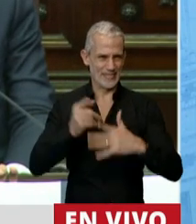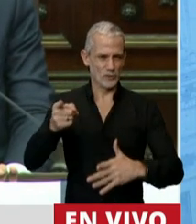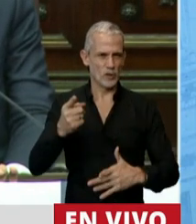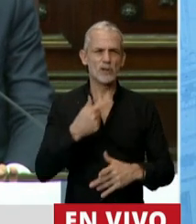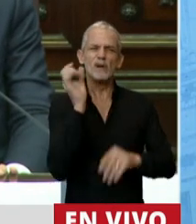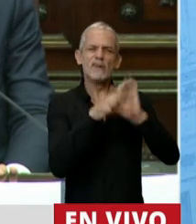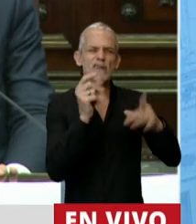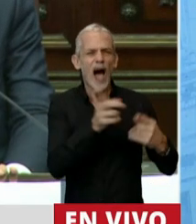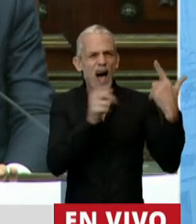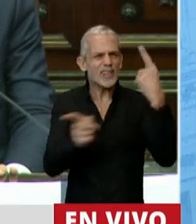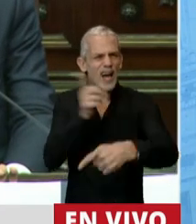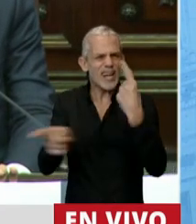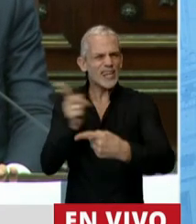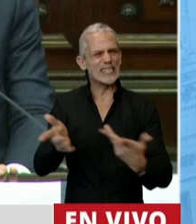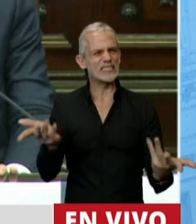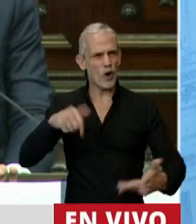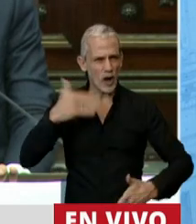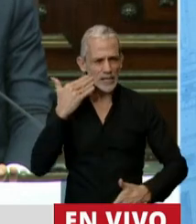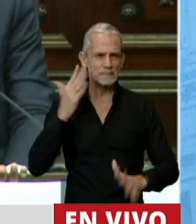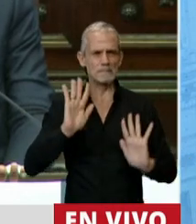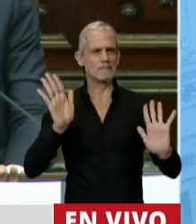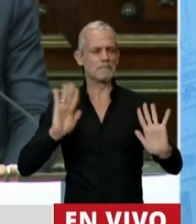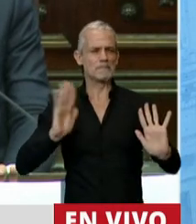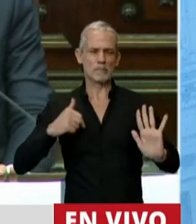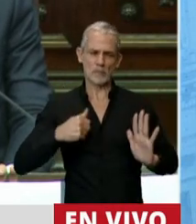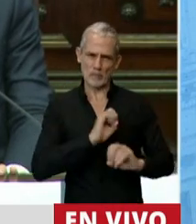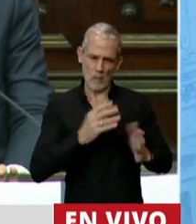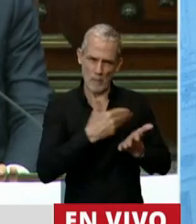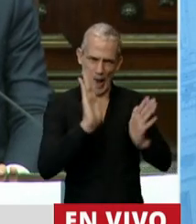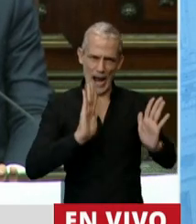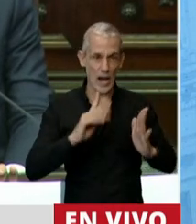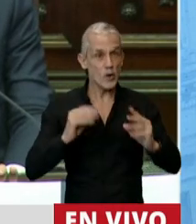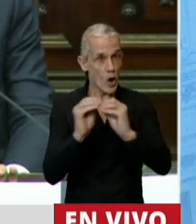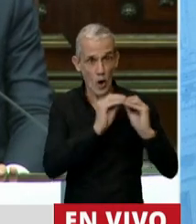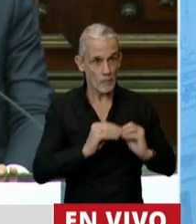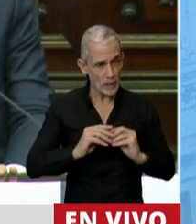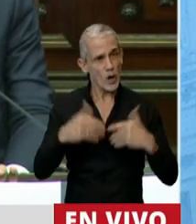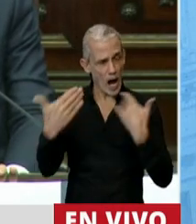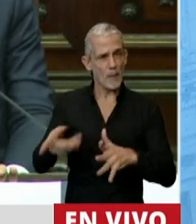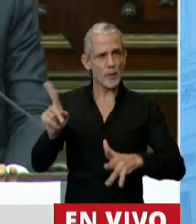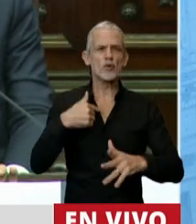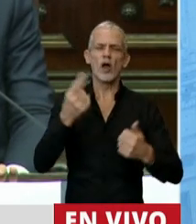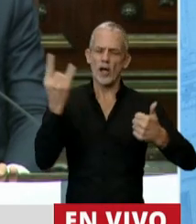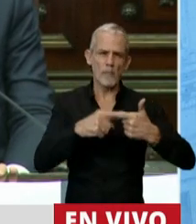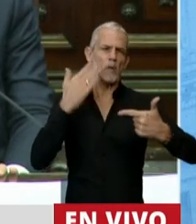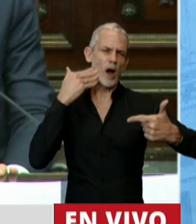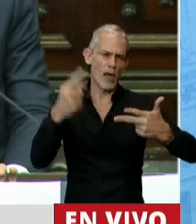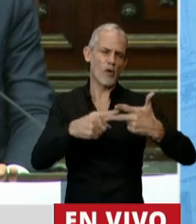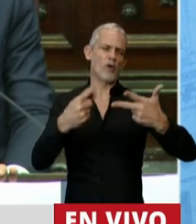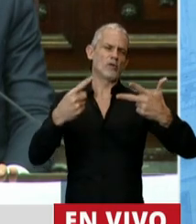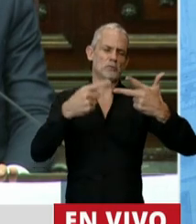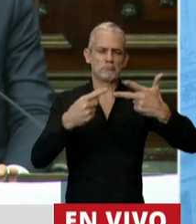todos los ataques que recibió durante esta tarde. Compañeros y compañeras de mi bancada lo han hecho, pero le han dicho de todo. Mentiroso, hipócrita.